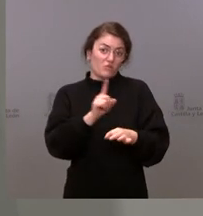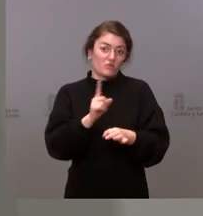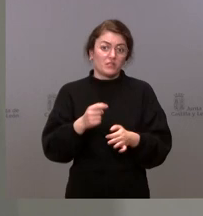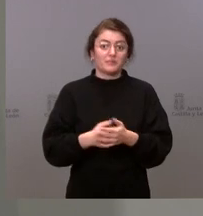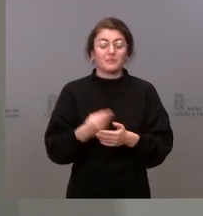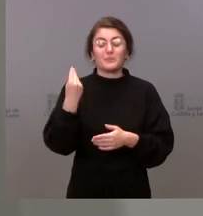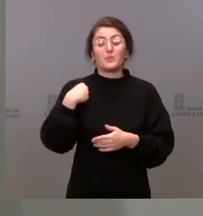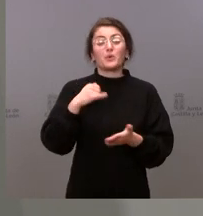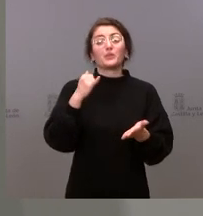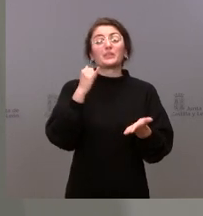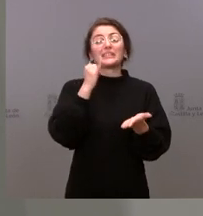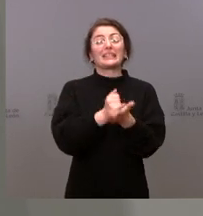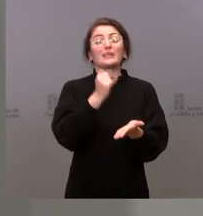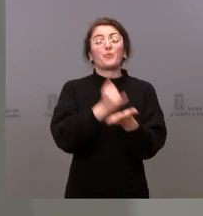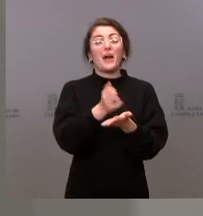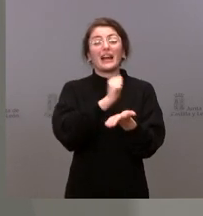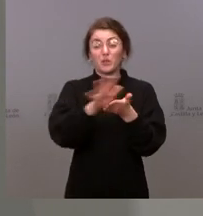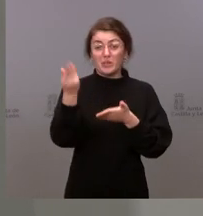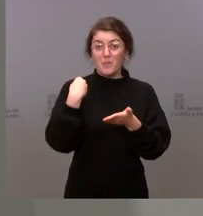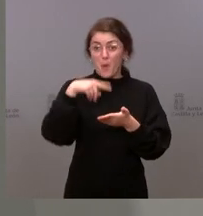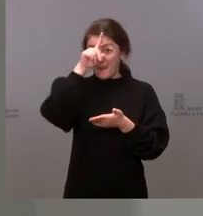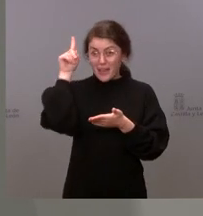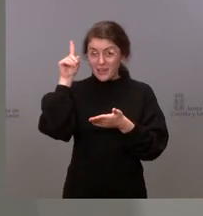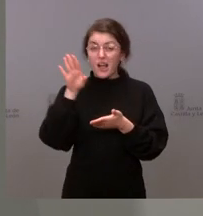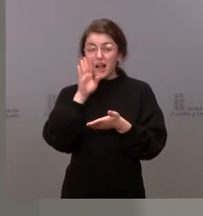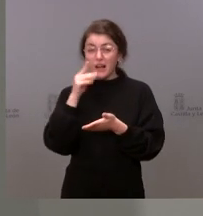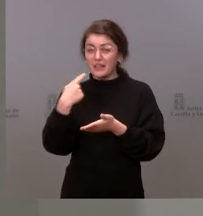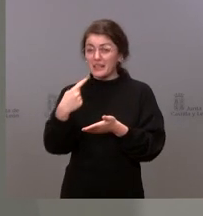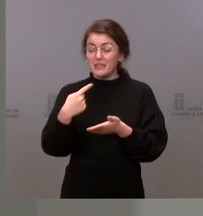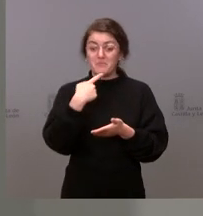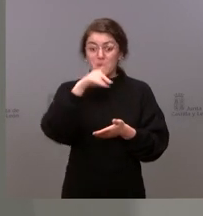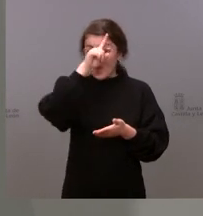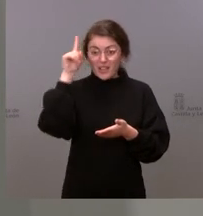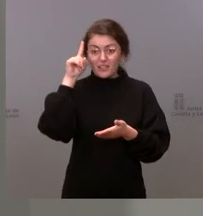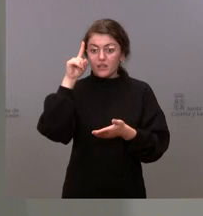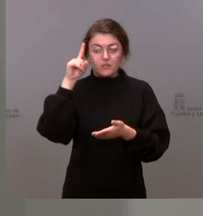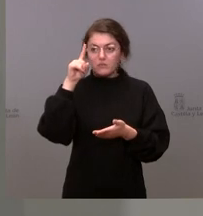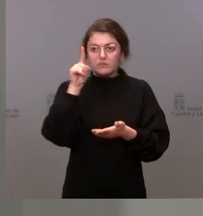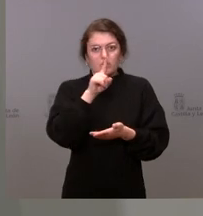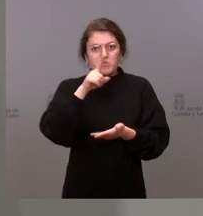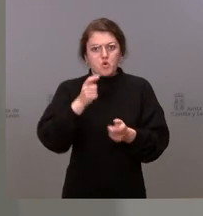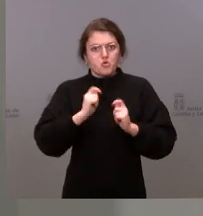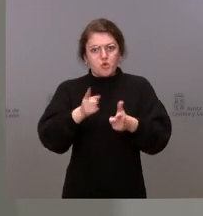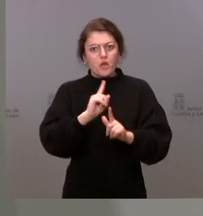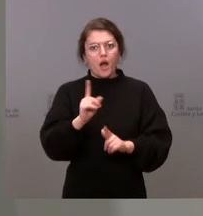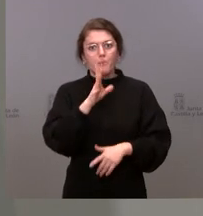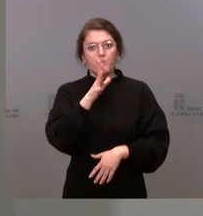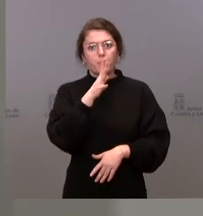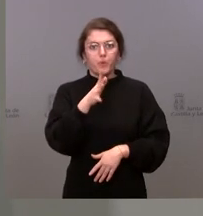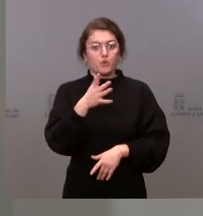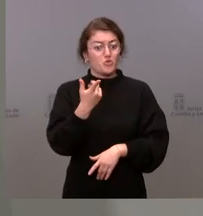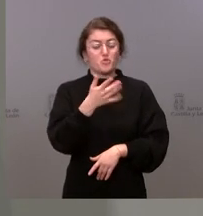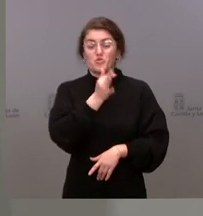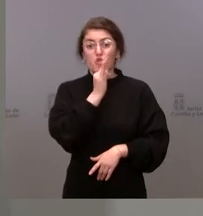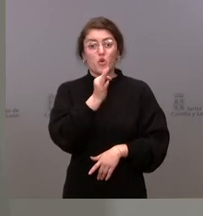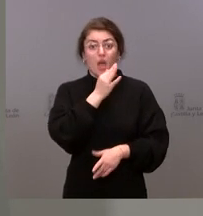que dice usted a impuesto a Madrid, Madrid en este momento no nos ha proporcionado porque es que hay una rotura de estocaje y no se han